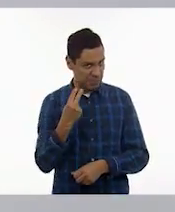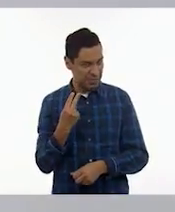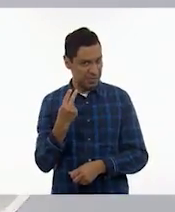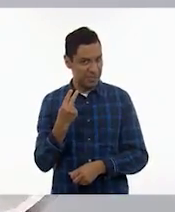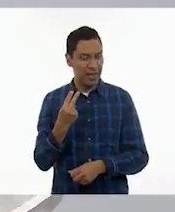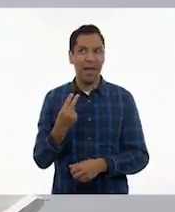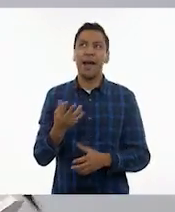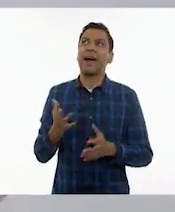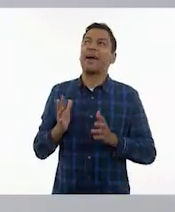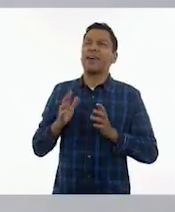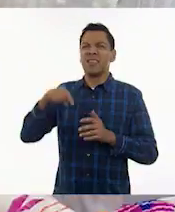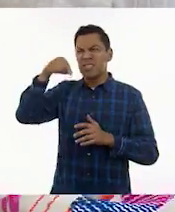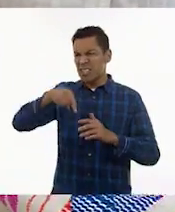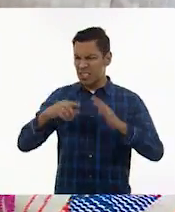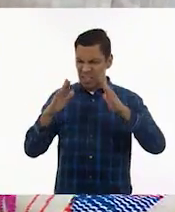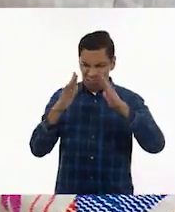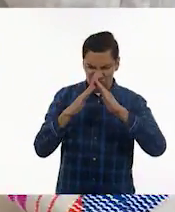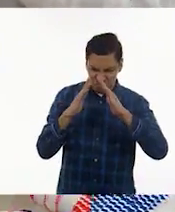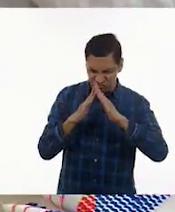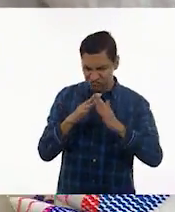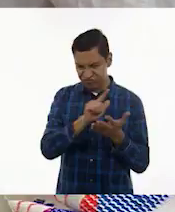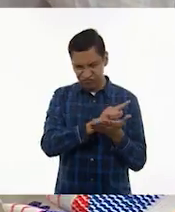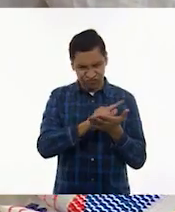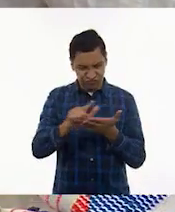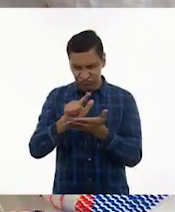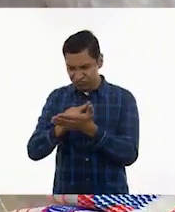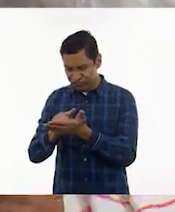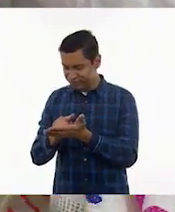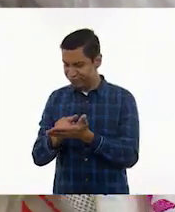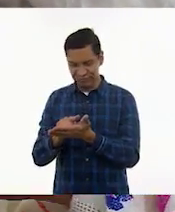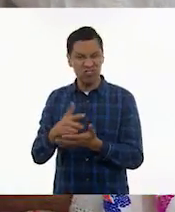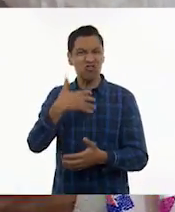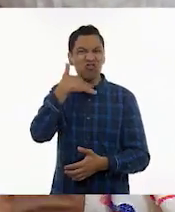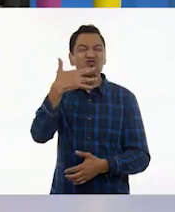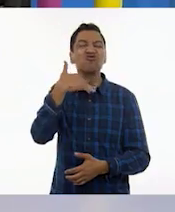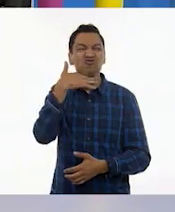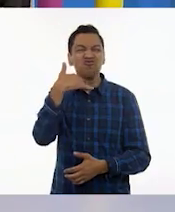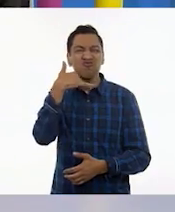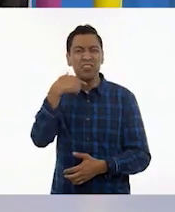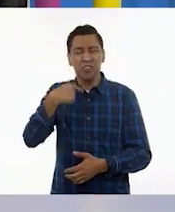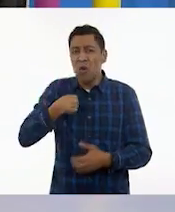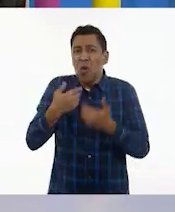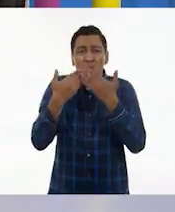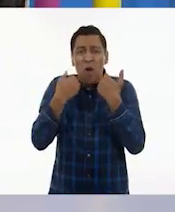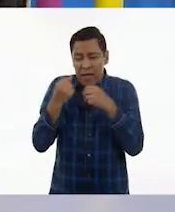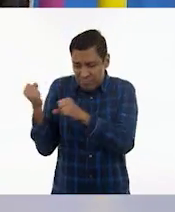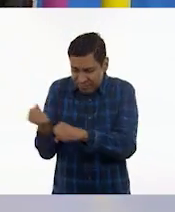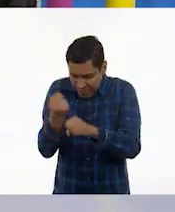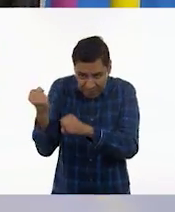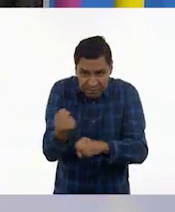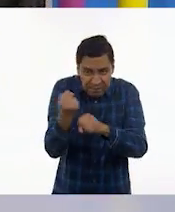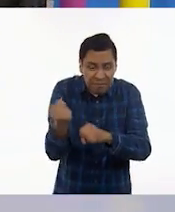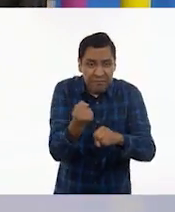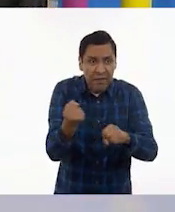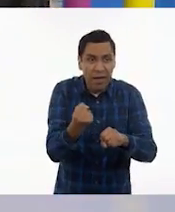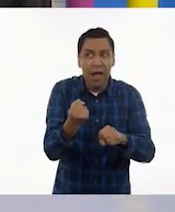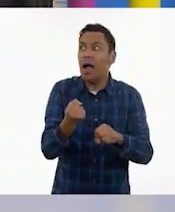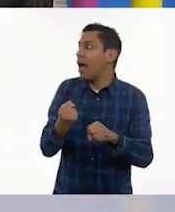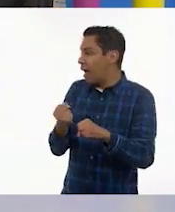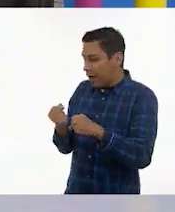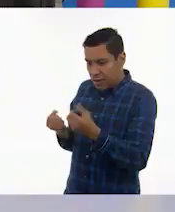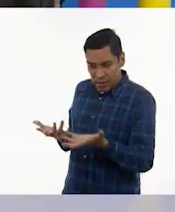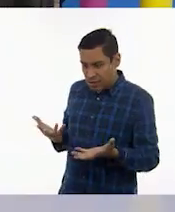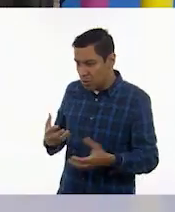Ay, este lugar está muy sucio. Ay, yo no tengo escoba. Escoba. Una escoba.